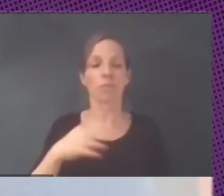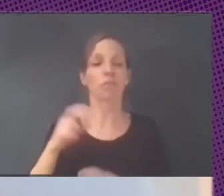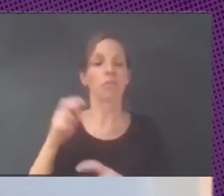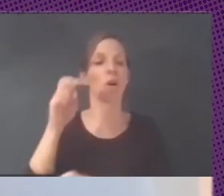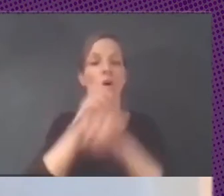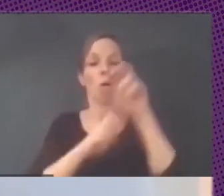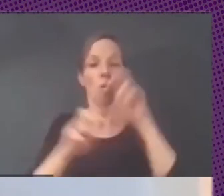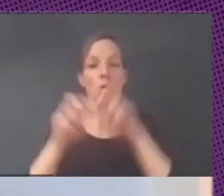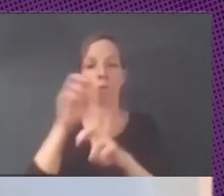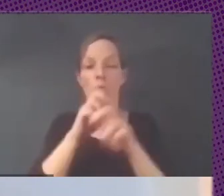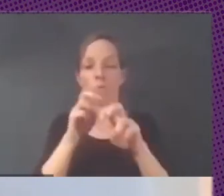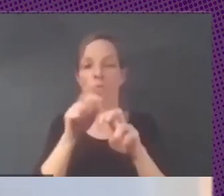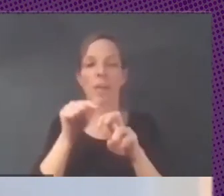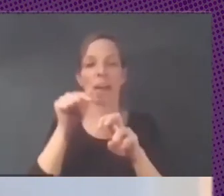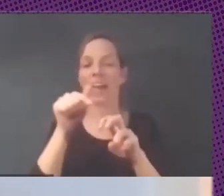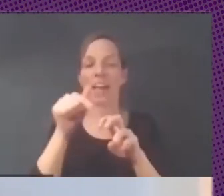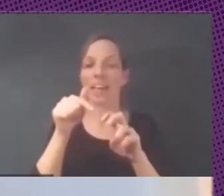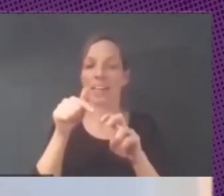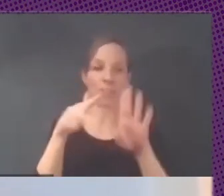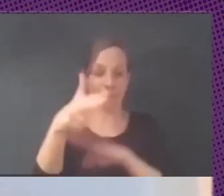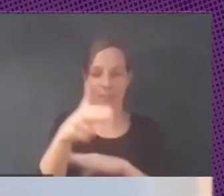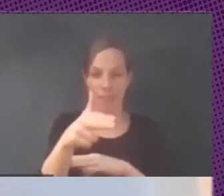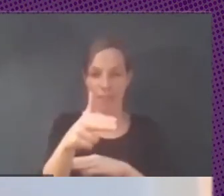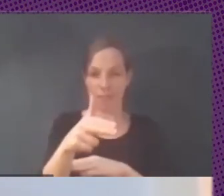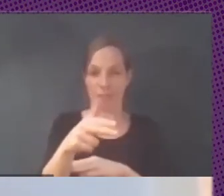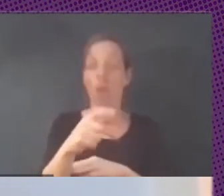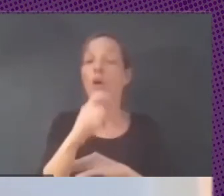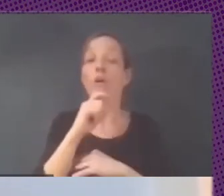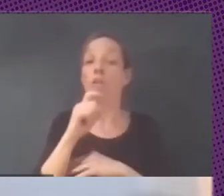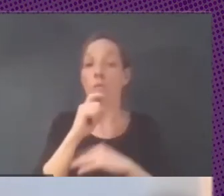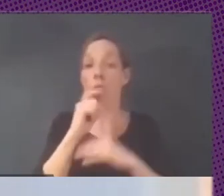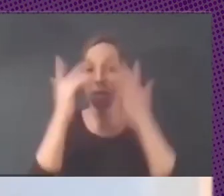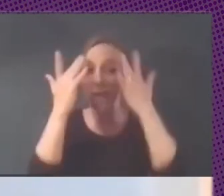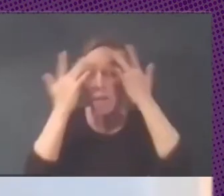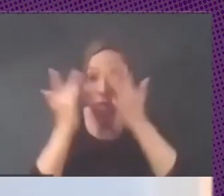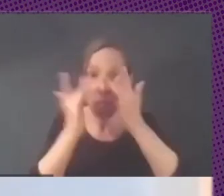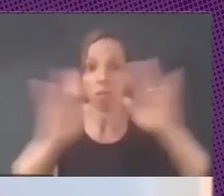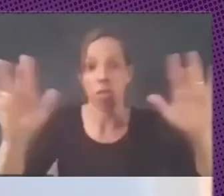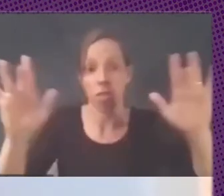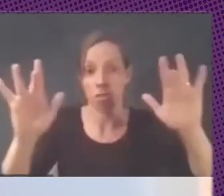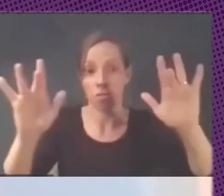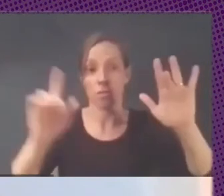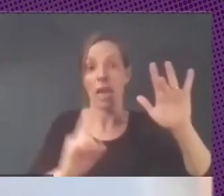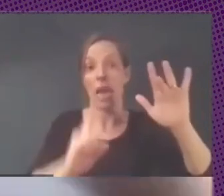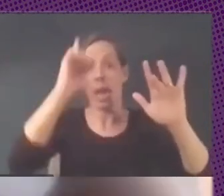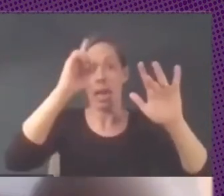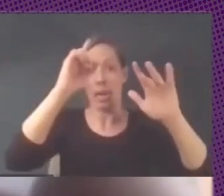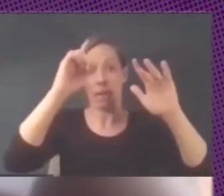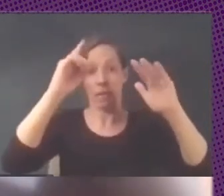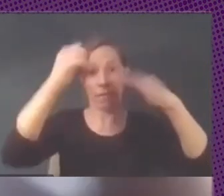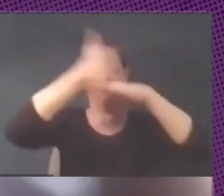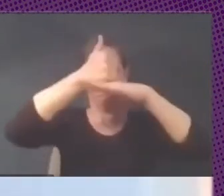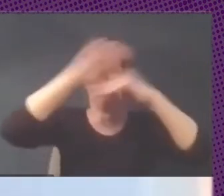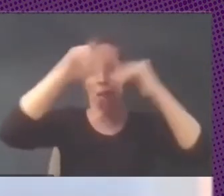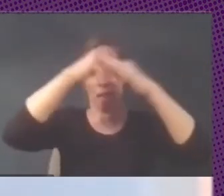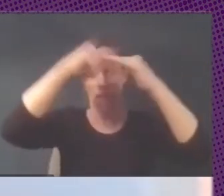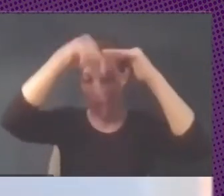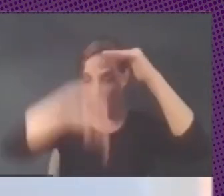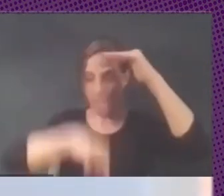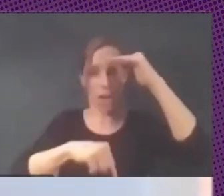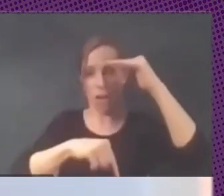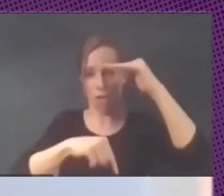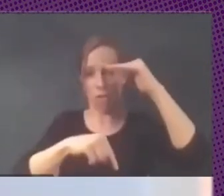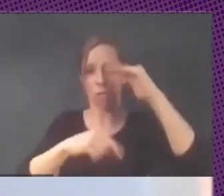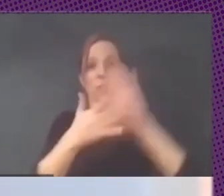contra eso la única forma que hay es concientizar concientizar desde arriba hacia abajo y desde abajo hacia arriba o sea a los que